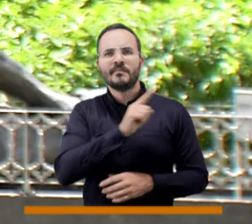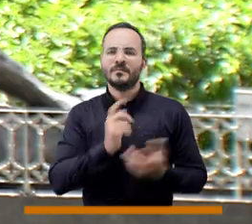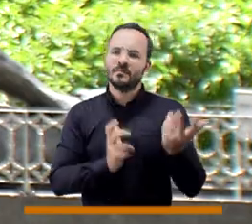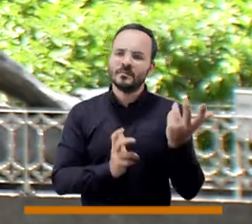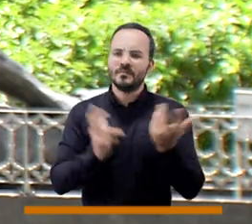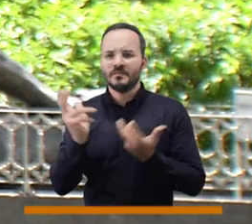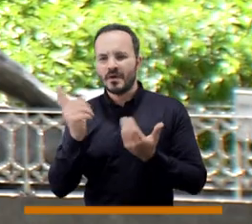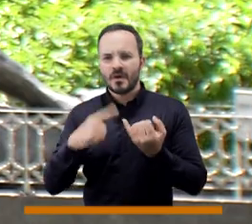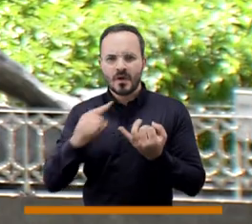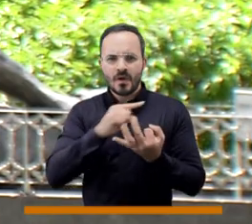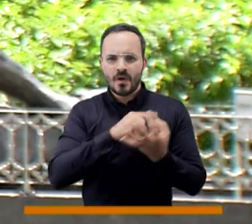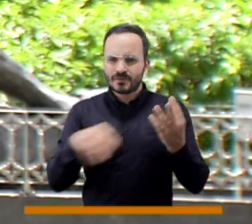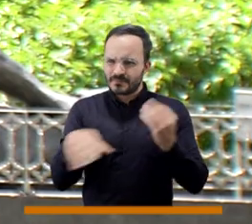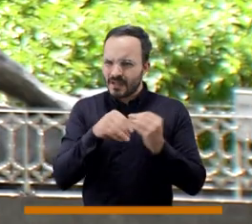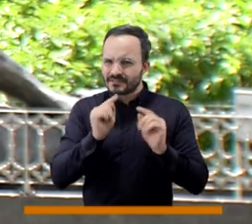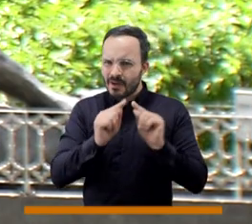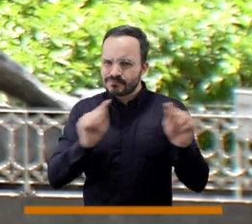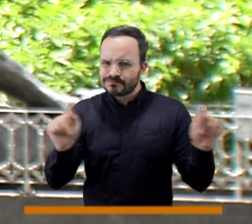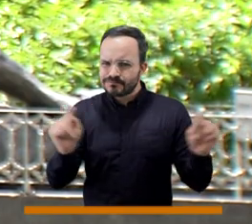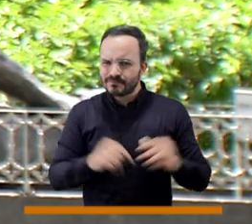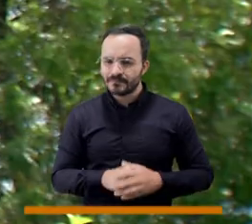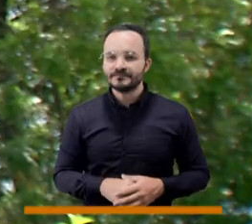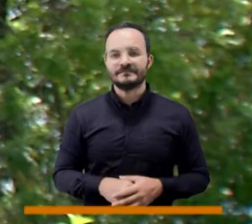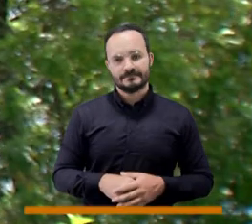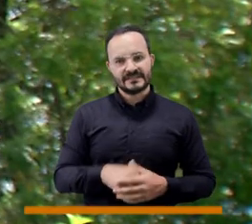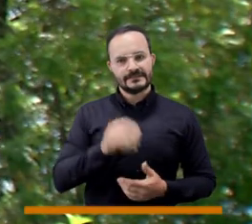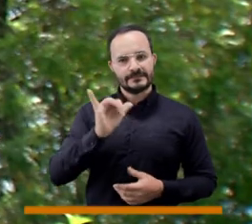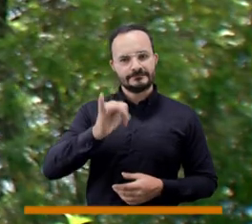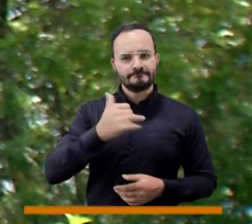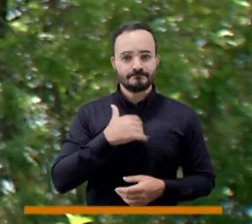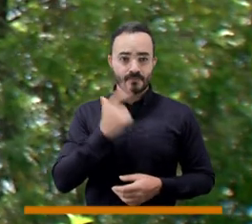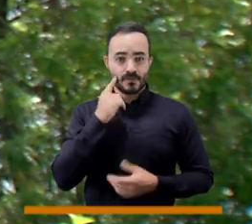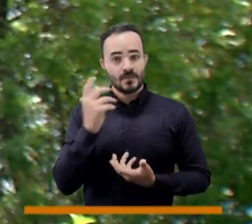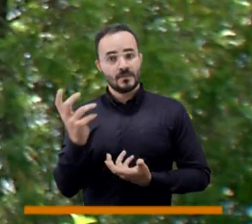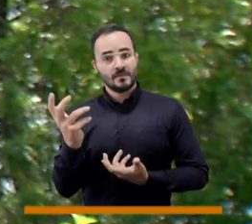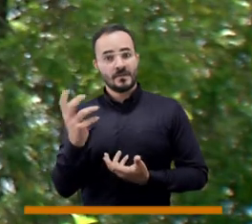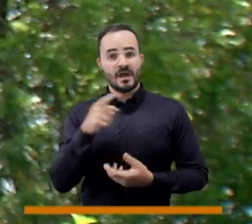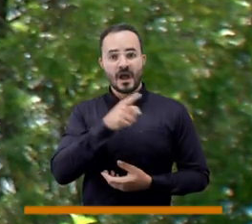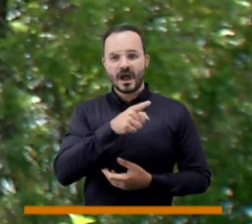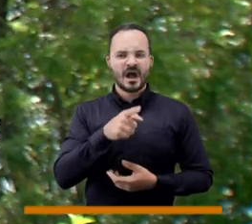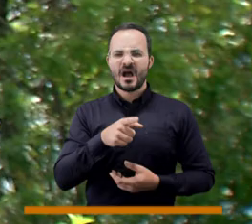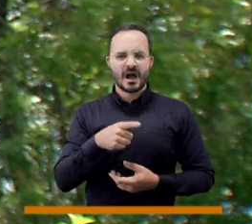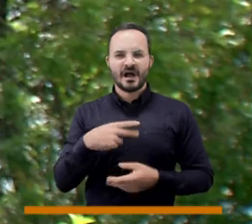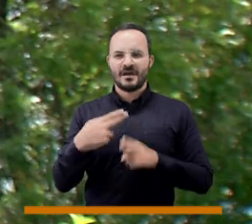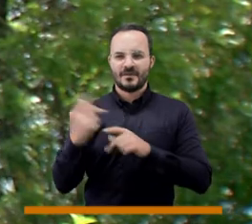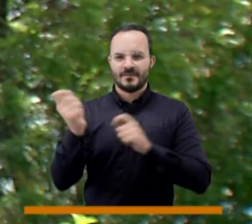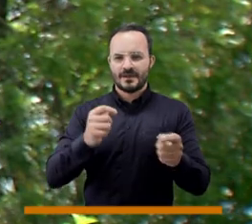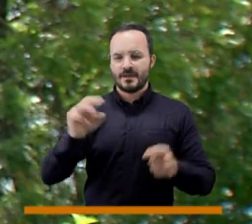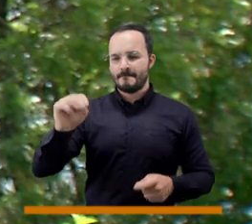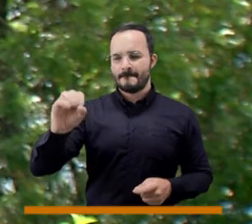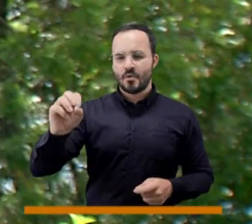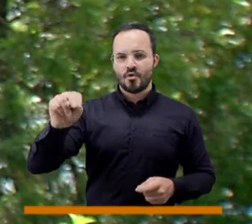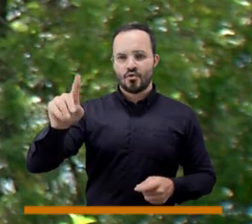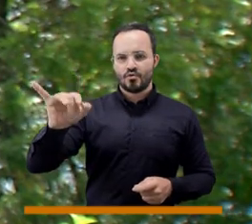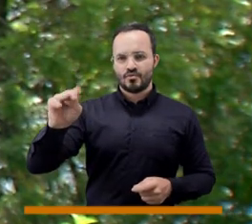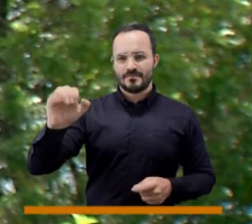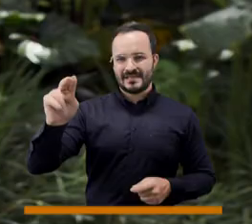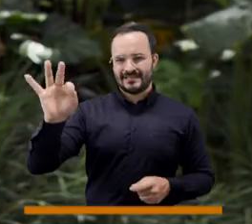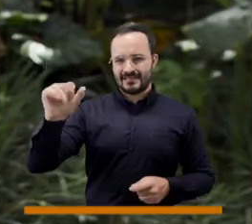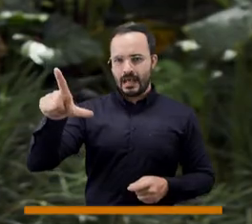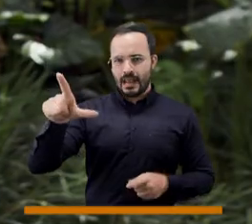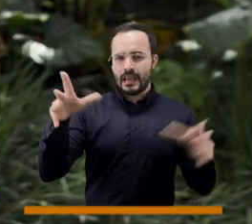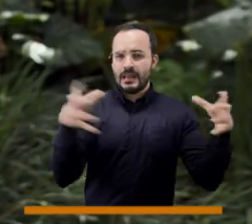la intervención que han tenido con estas? Bueno, las obras escultóricas de carácter monumental de la ciudad, esas